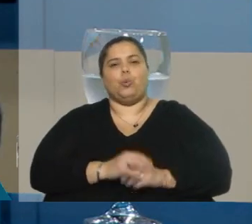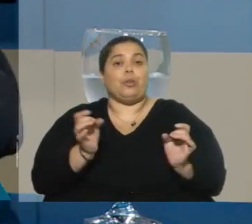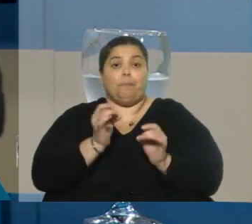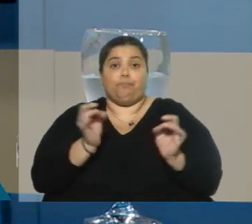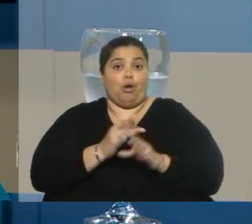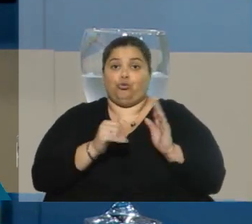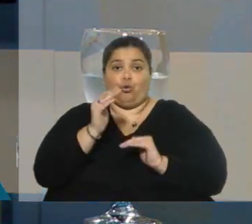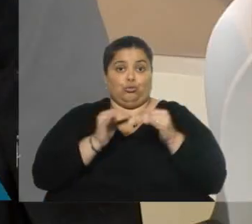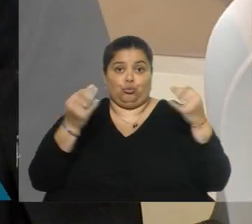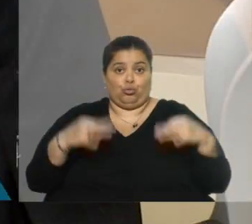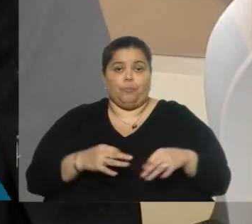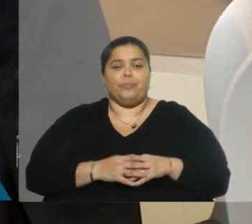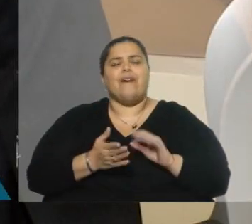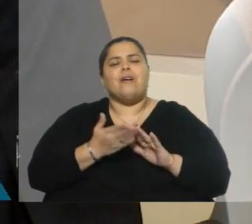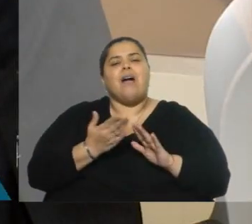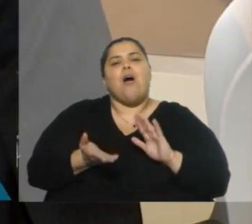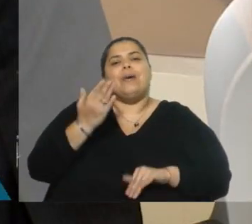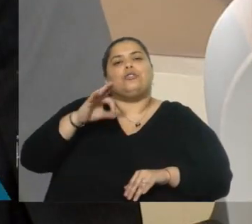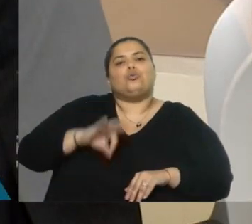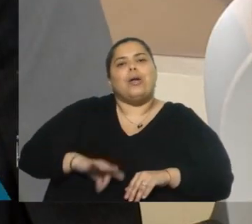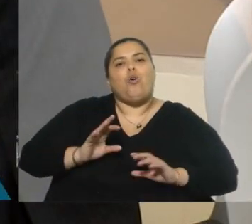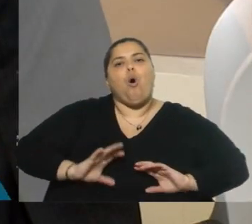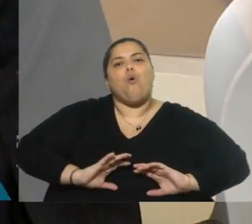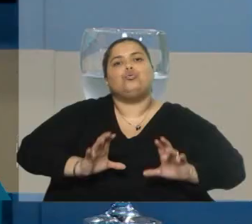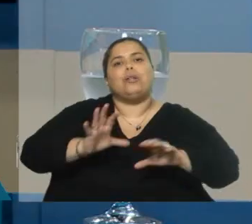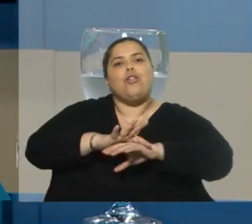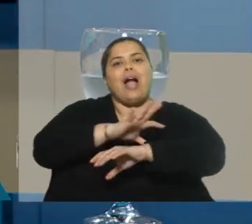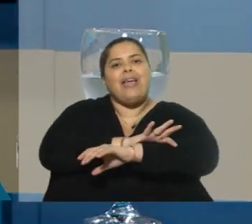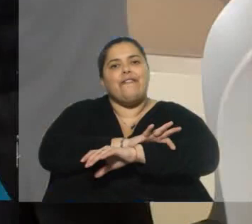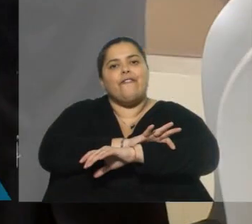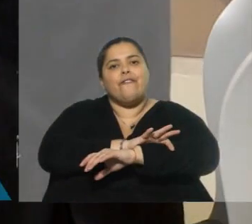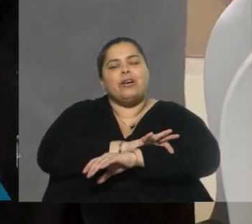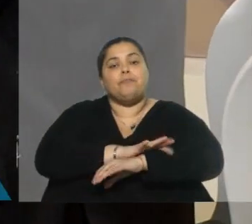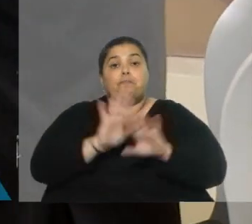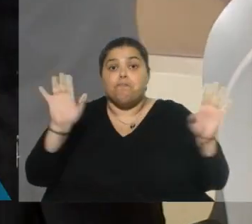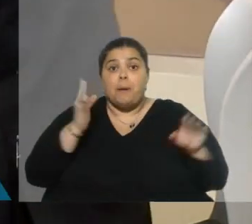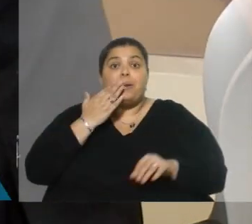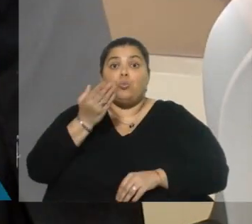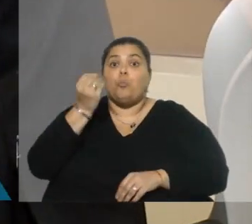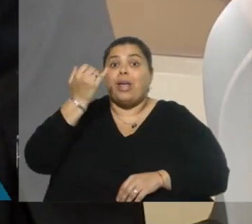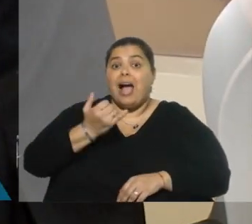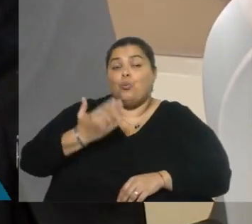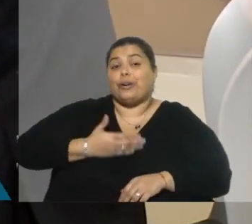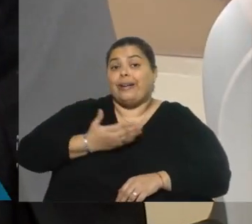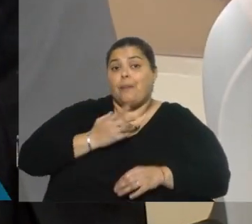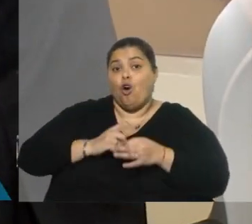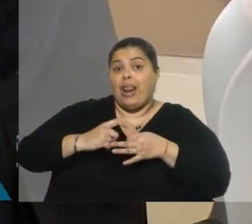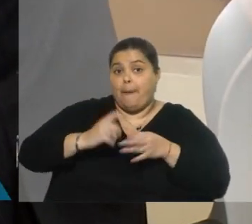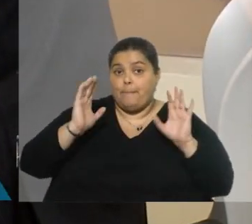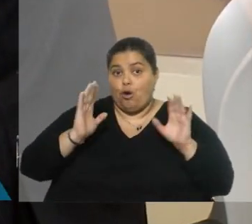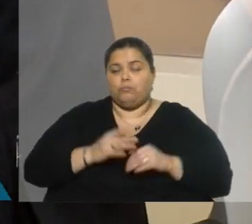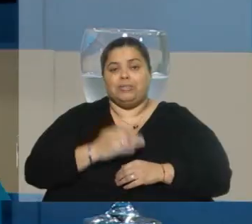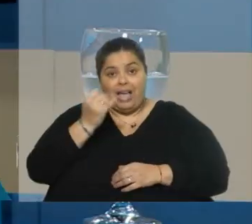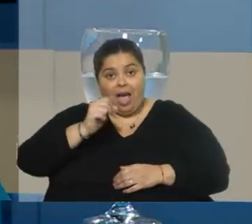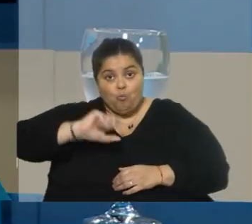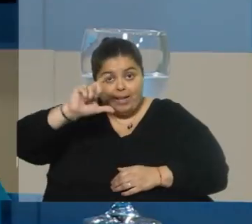construidos definitivamente. ¿Va a haber aumento de sueldo para los funcionarios de los CAIF? Le pregunto porque hay un reclamo gremial además. Entonces digo, si va a haber aumento, ¿cuánto